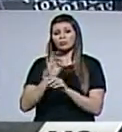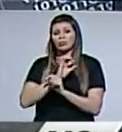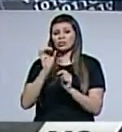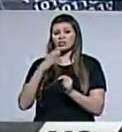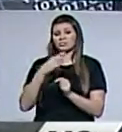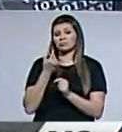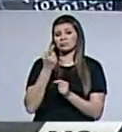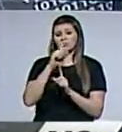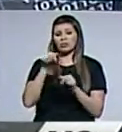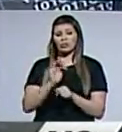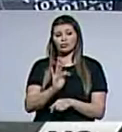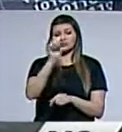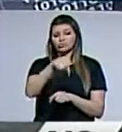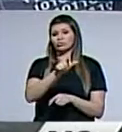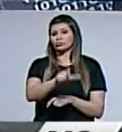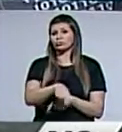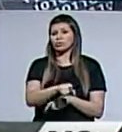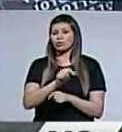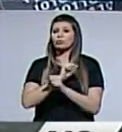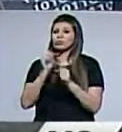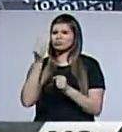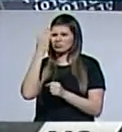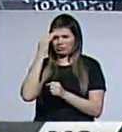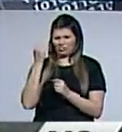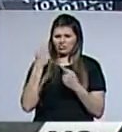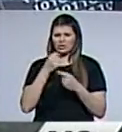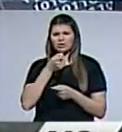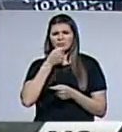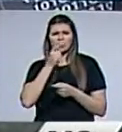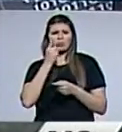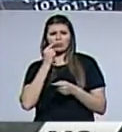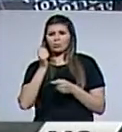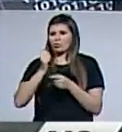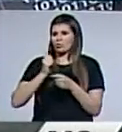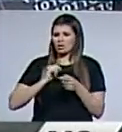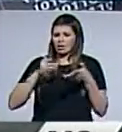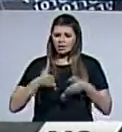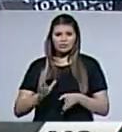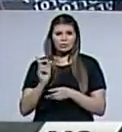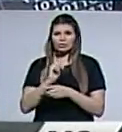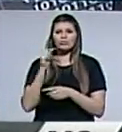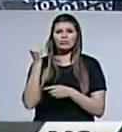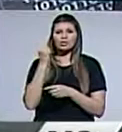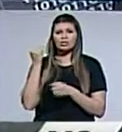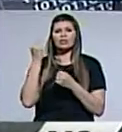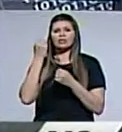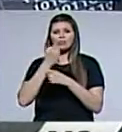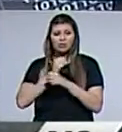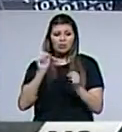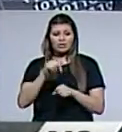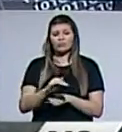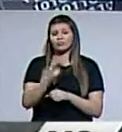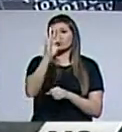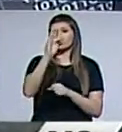Por lo visto, la biología no tiene nada que ver. Y la ironía está también en que la